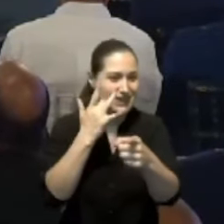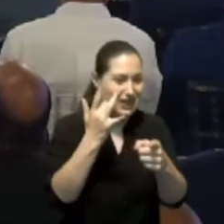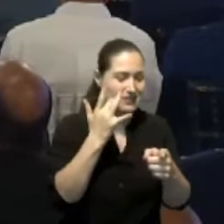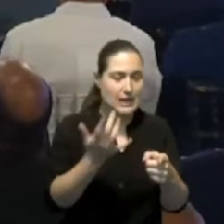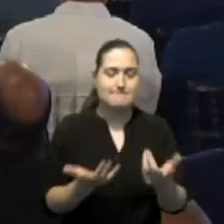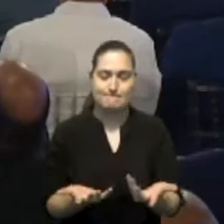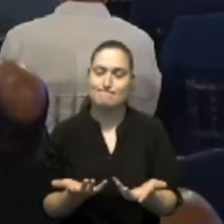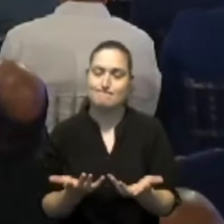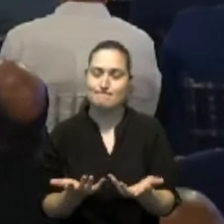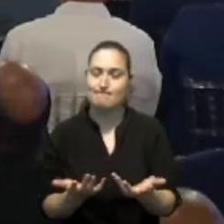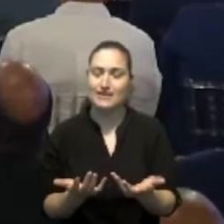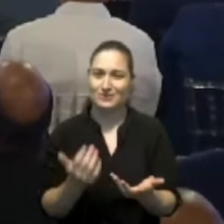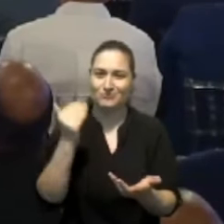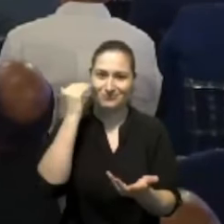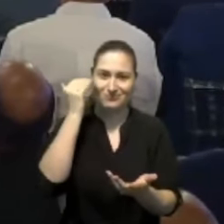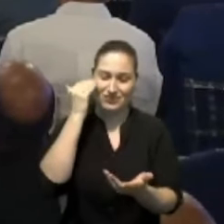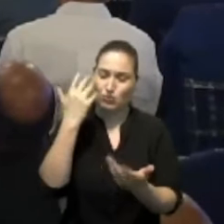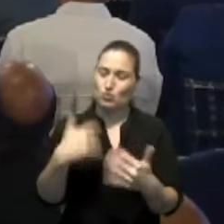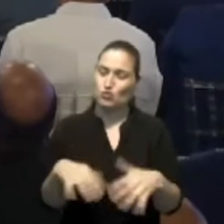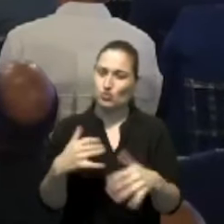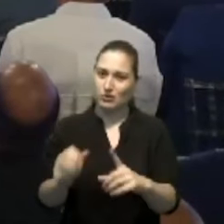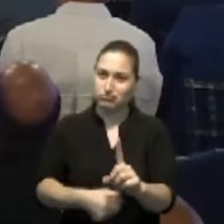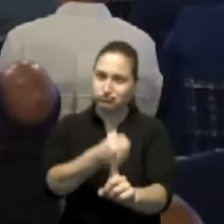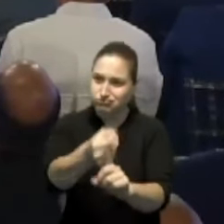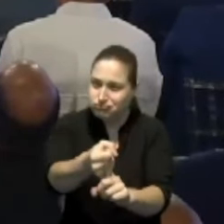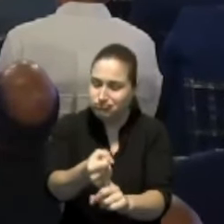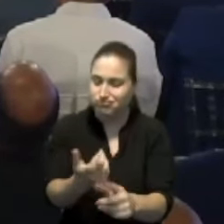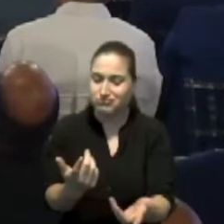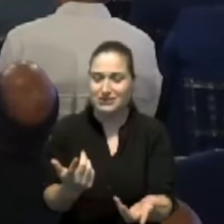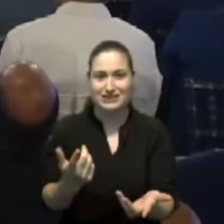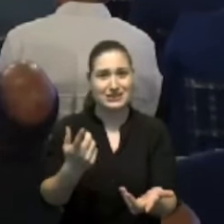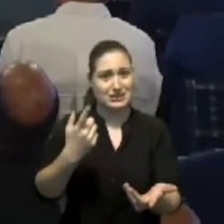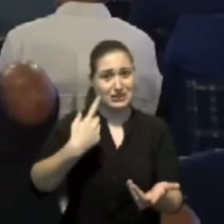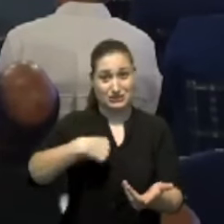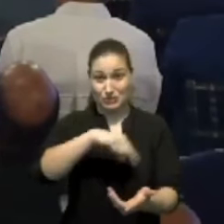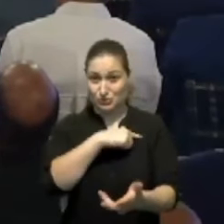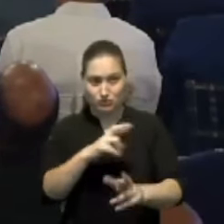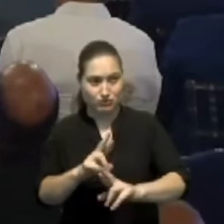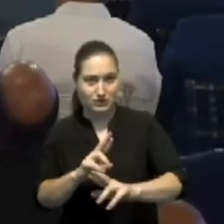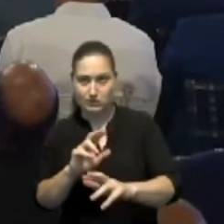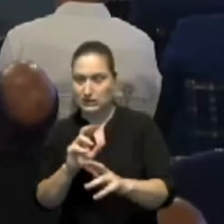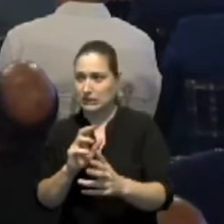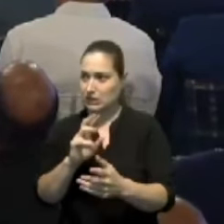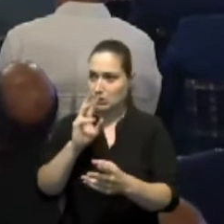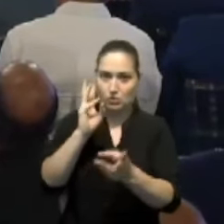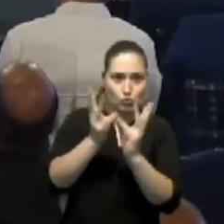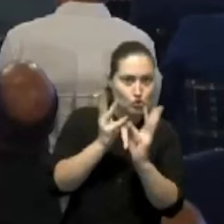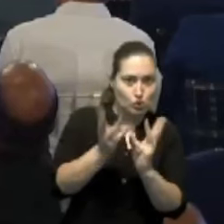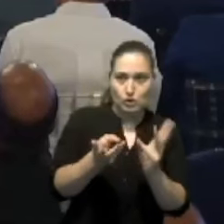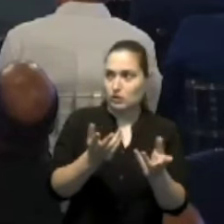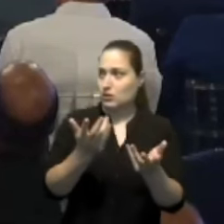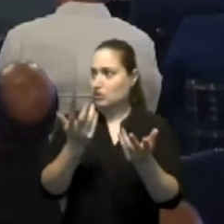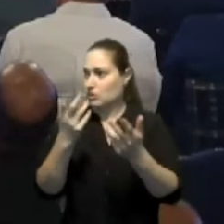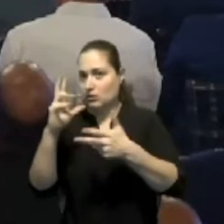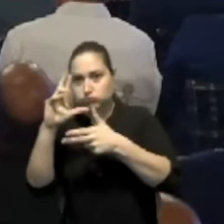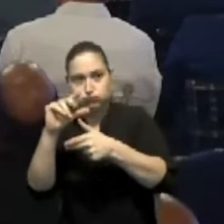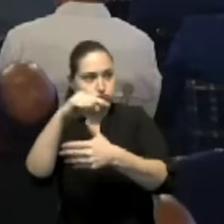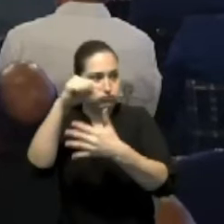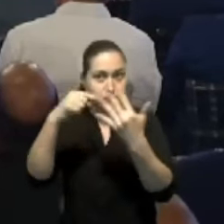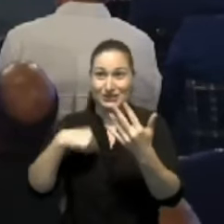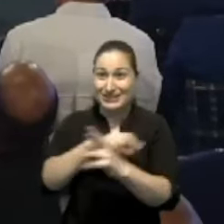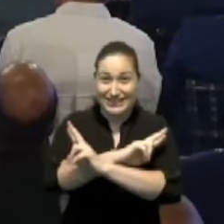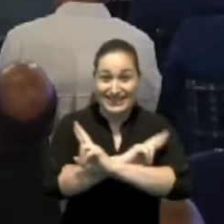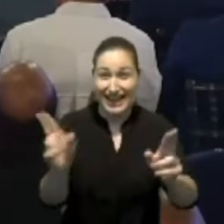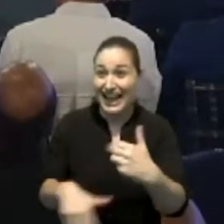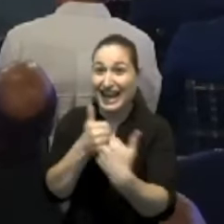principales causas por las cuales no estamos preparados para enfrentar los desafíos climáticos globales. Mejorar